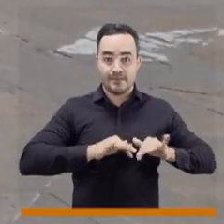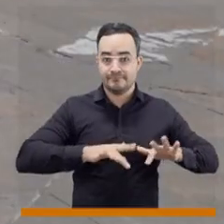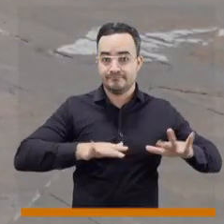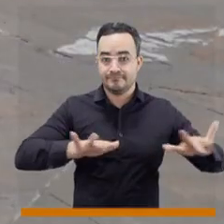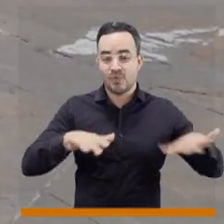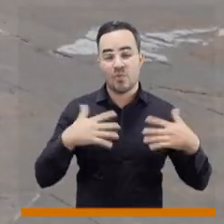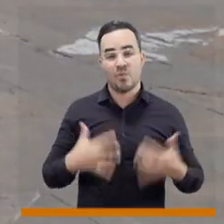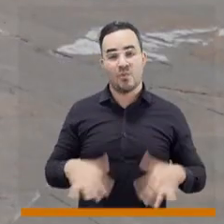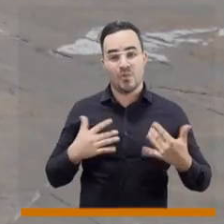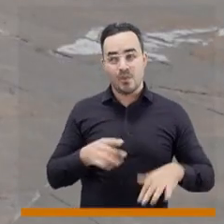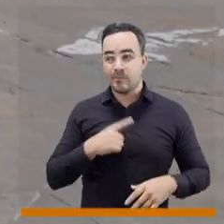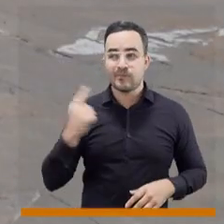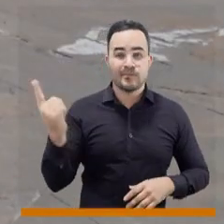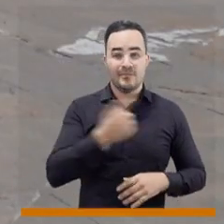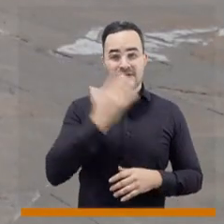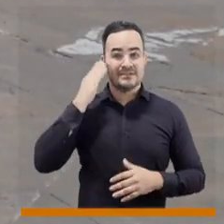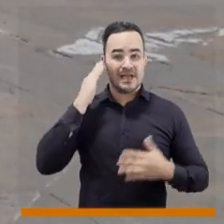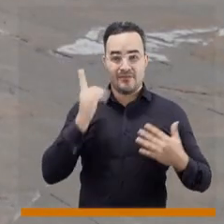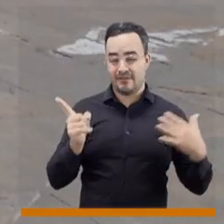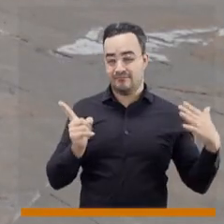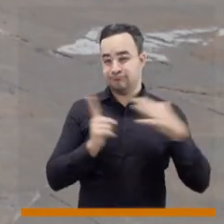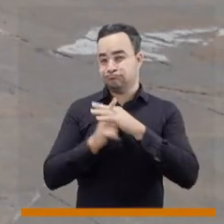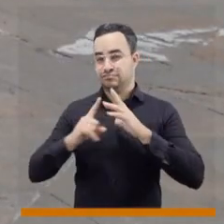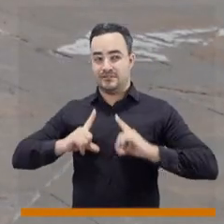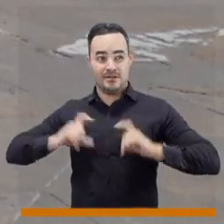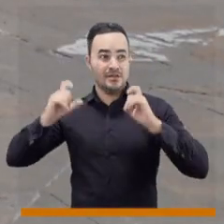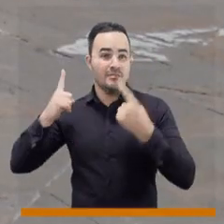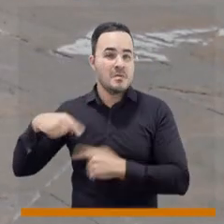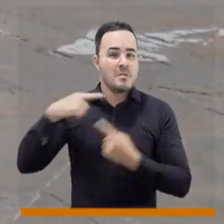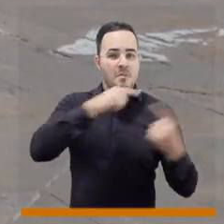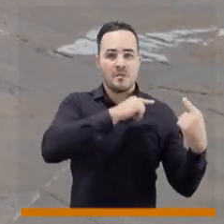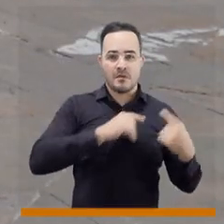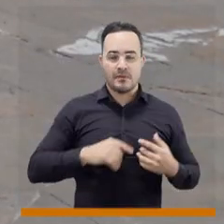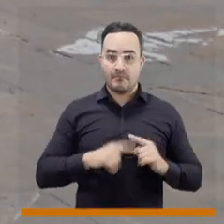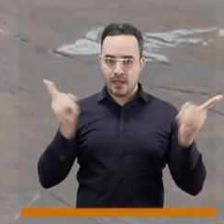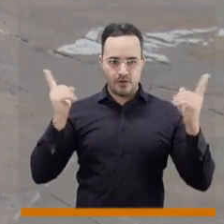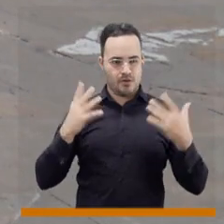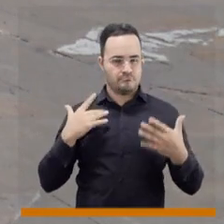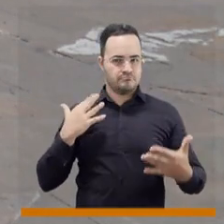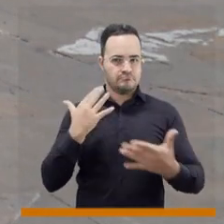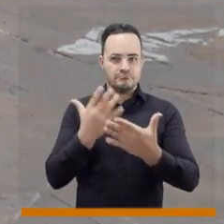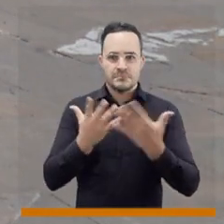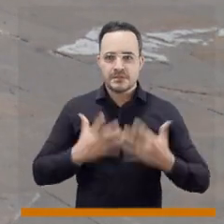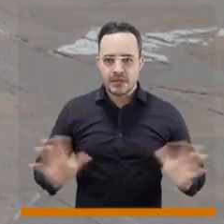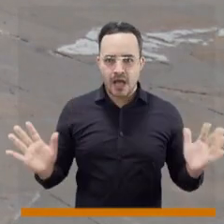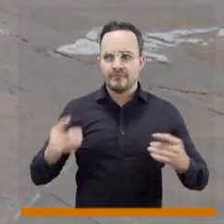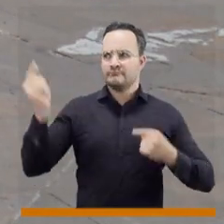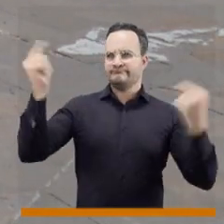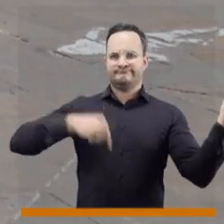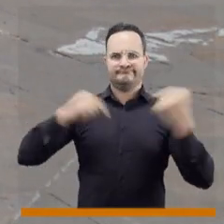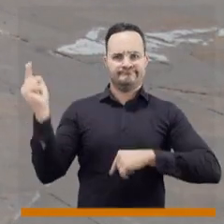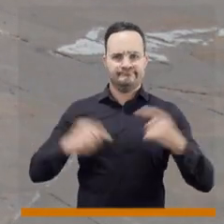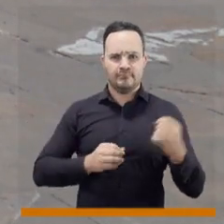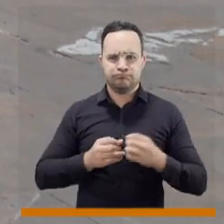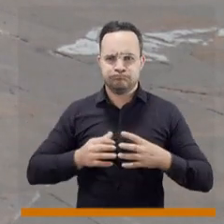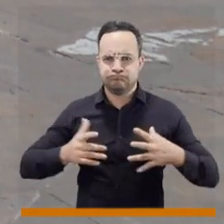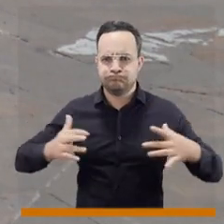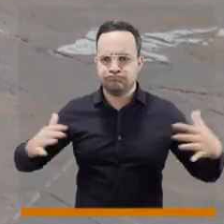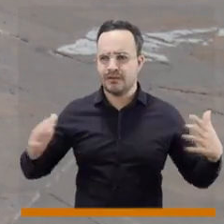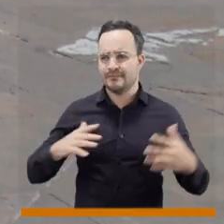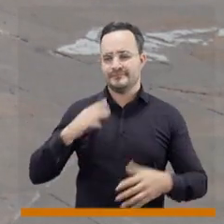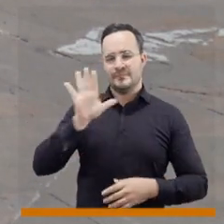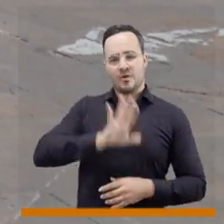Tras una pandemia que golpeó fuertemente el turismo en el país, Medellín recibe un auge de